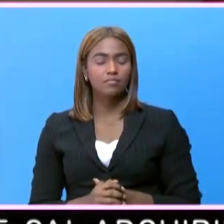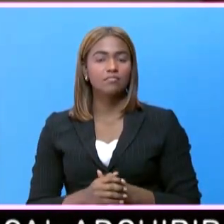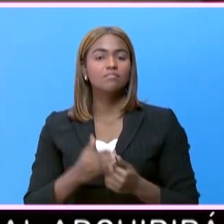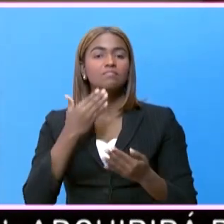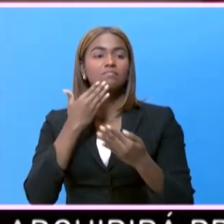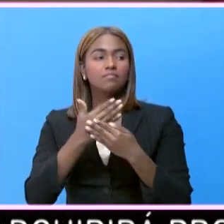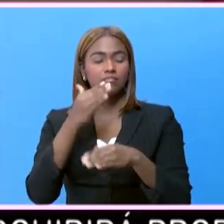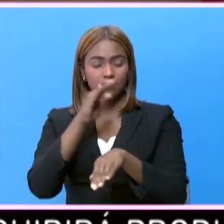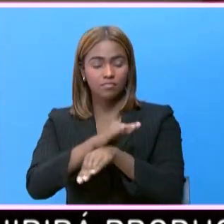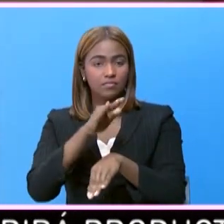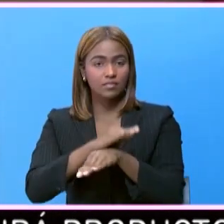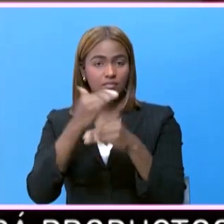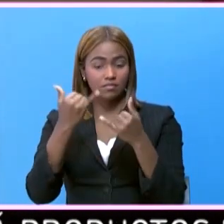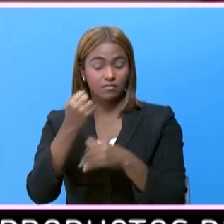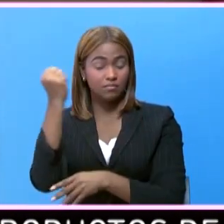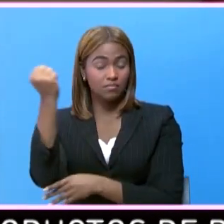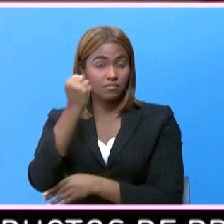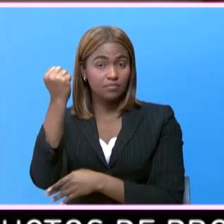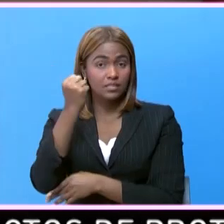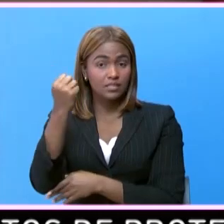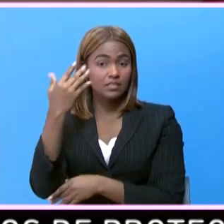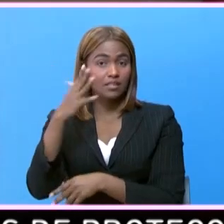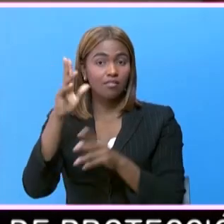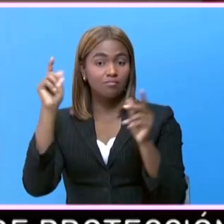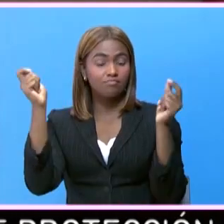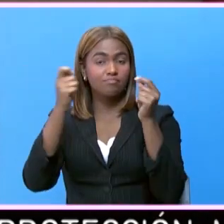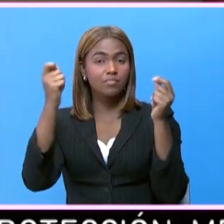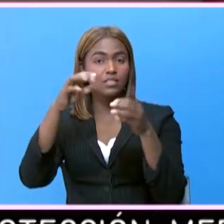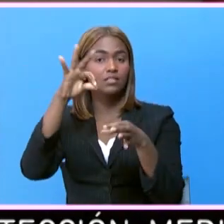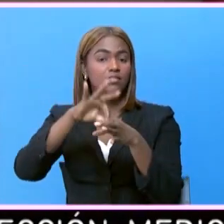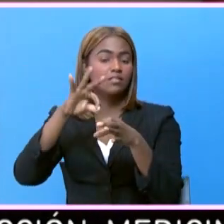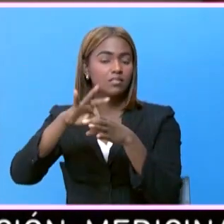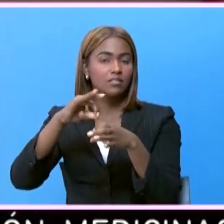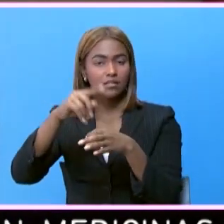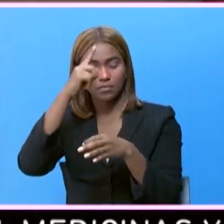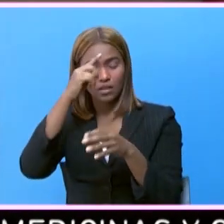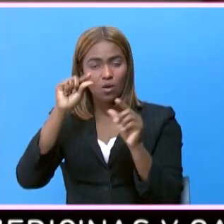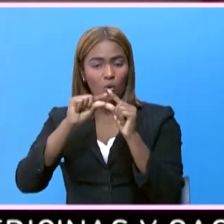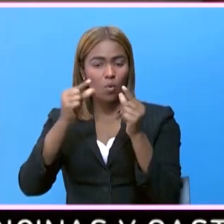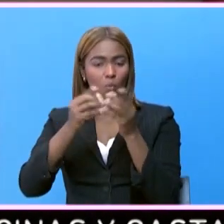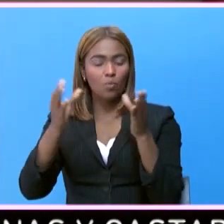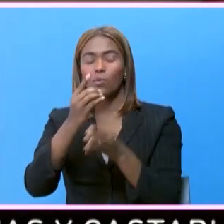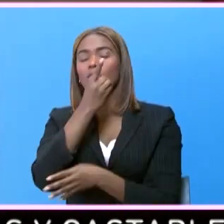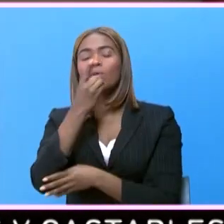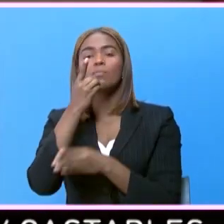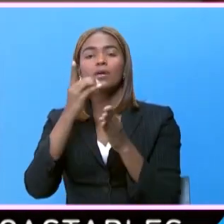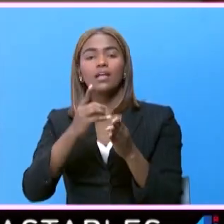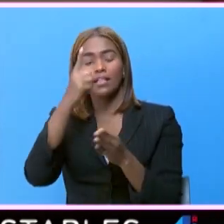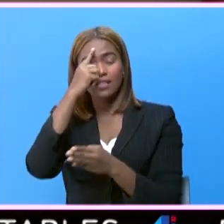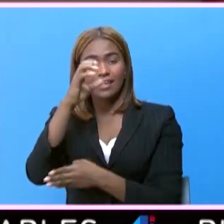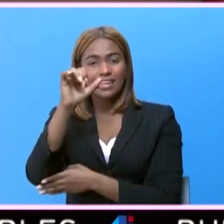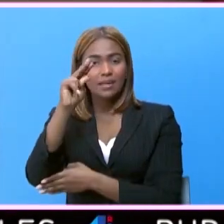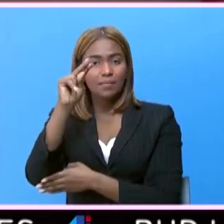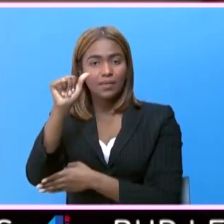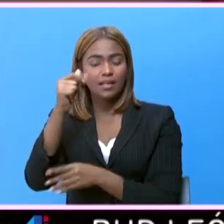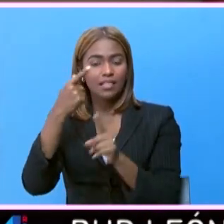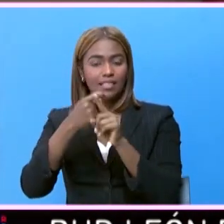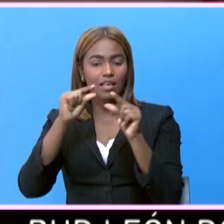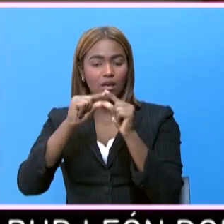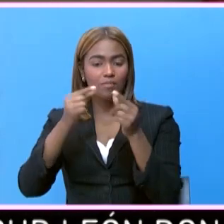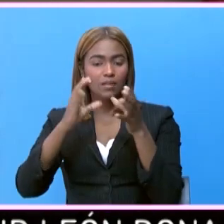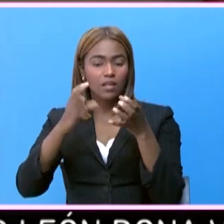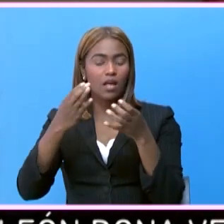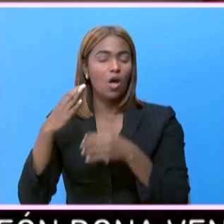Muy buenas noches. Desde este sábado fueron celebradas las elecciones de la Federación Dominicana de Esgrima en el Comité Olímpico